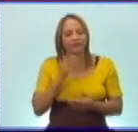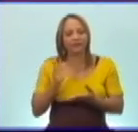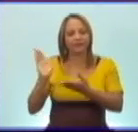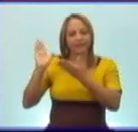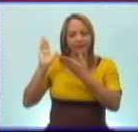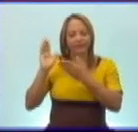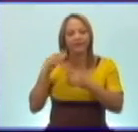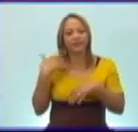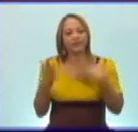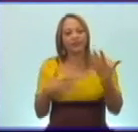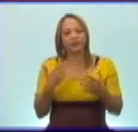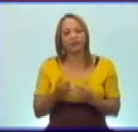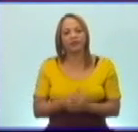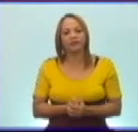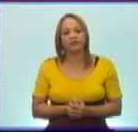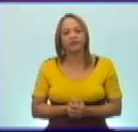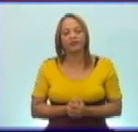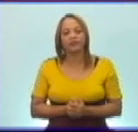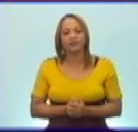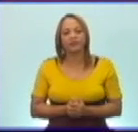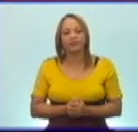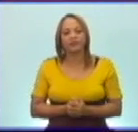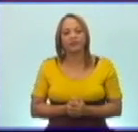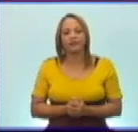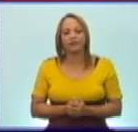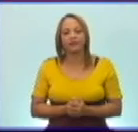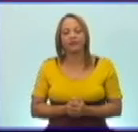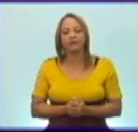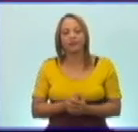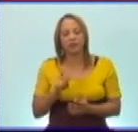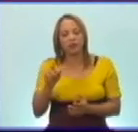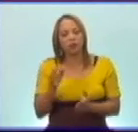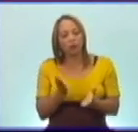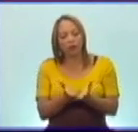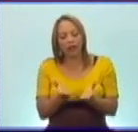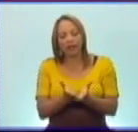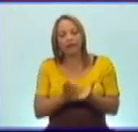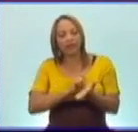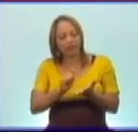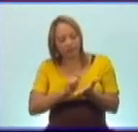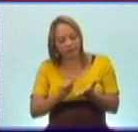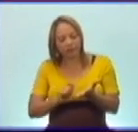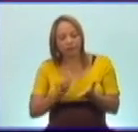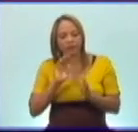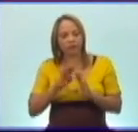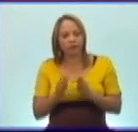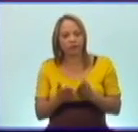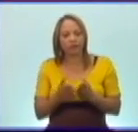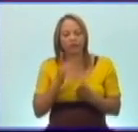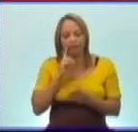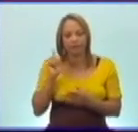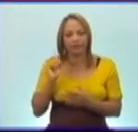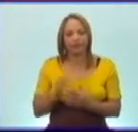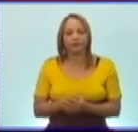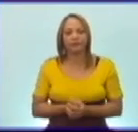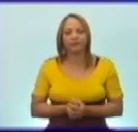las actividades buscando la libreta de historia para poder anotar. Observen y anoten.